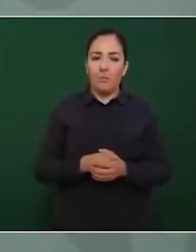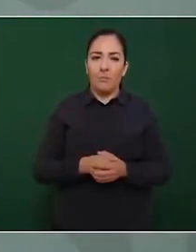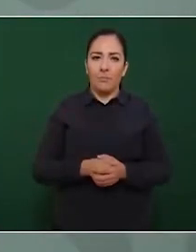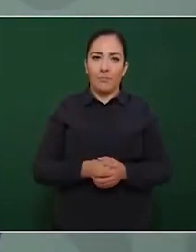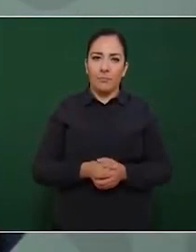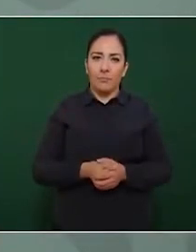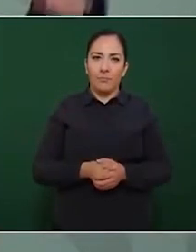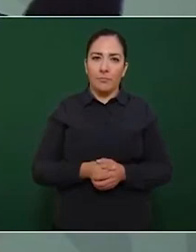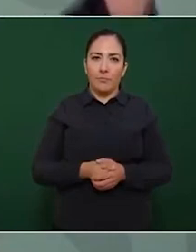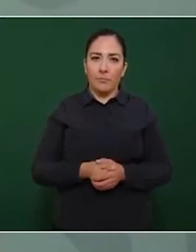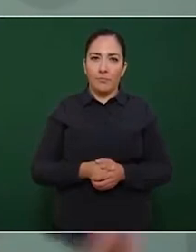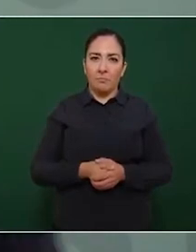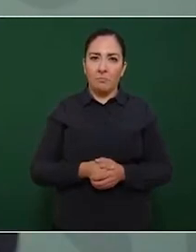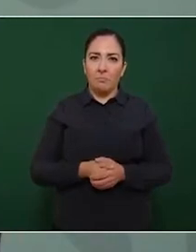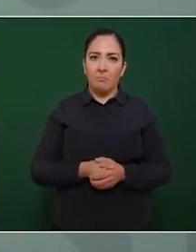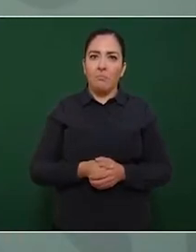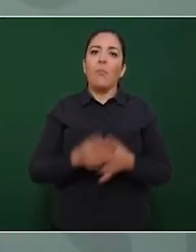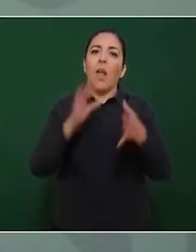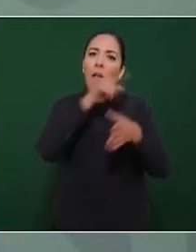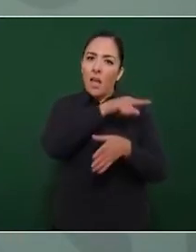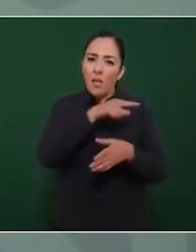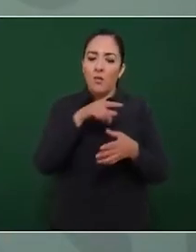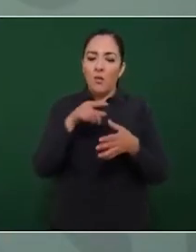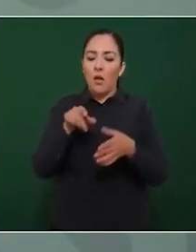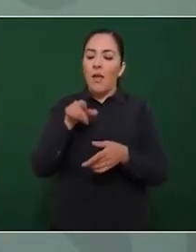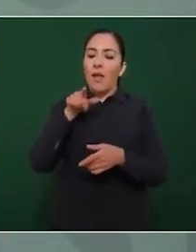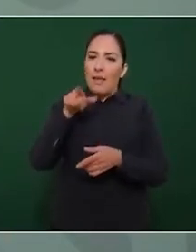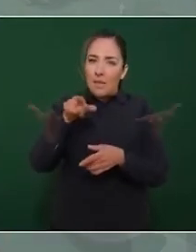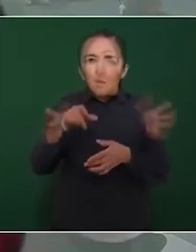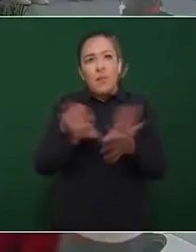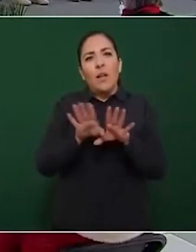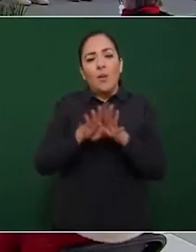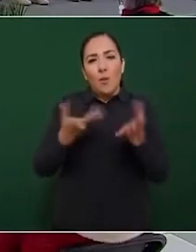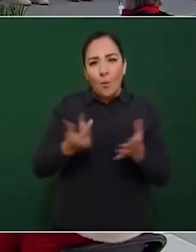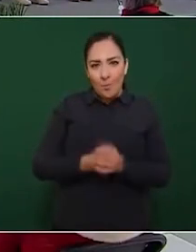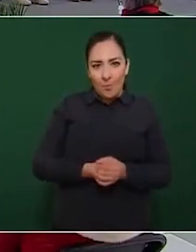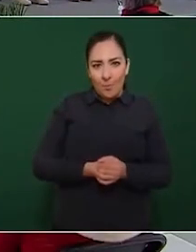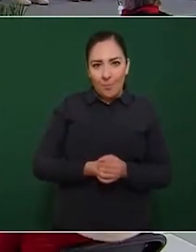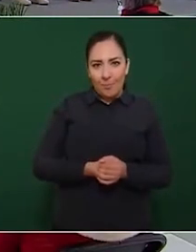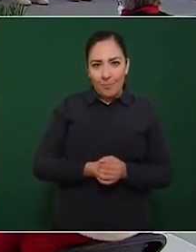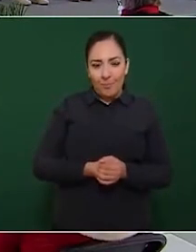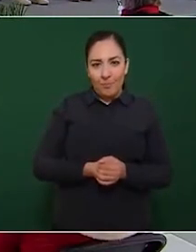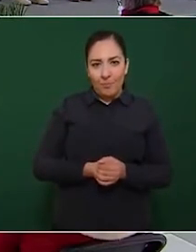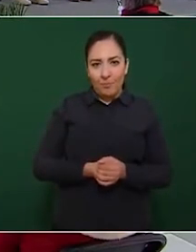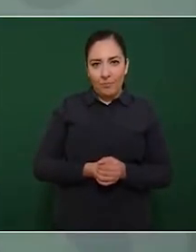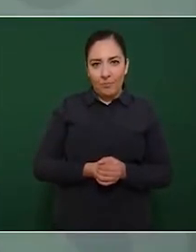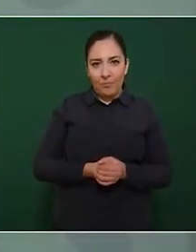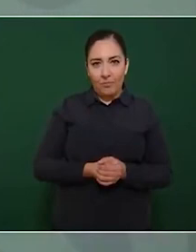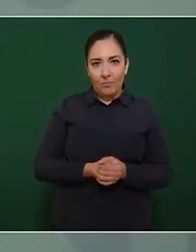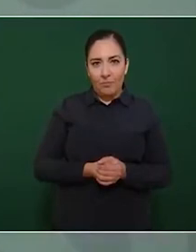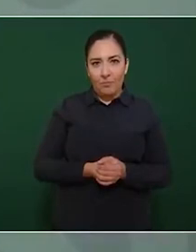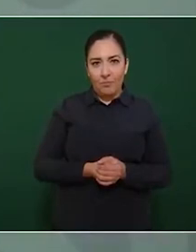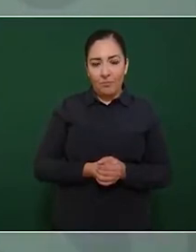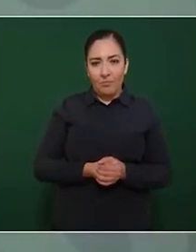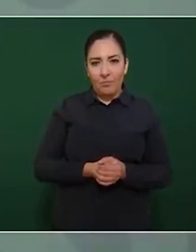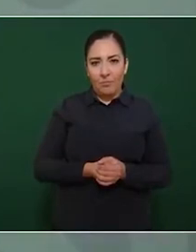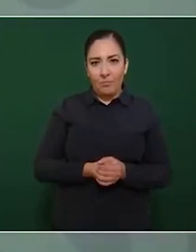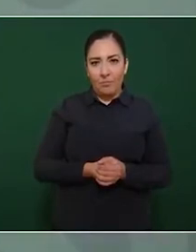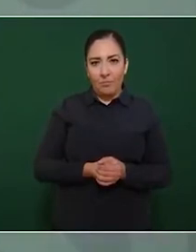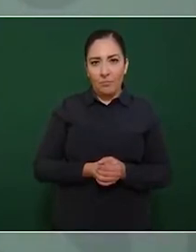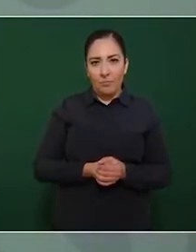que expliquen eso y todo el periódico la línea editorial